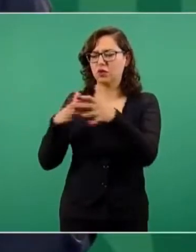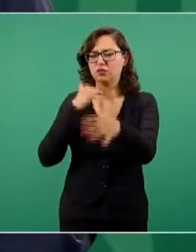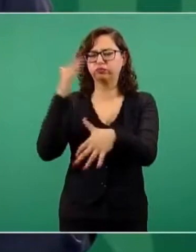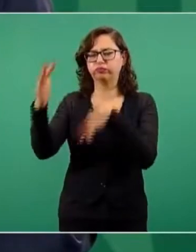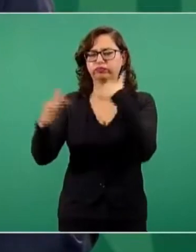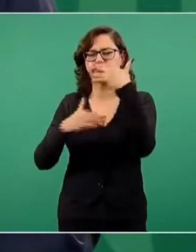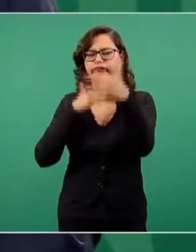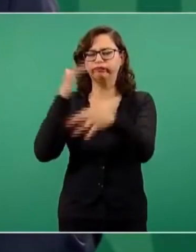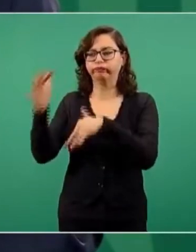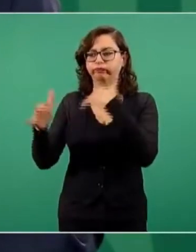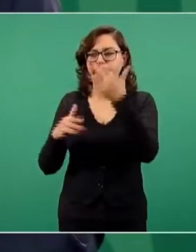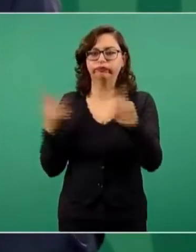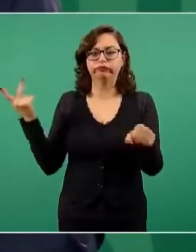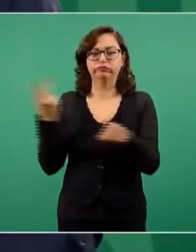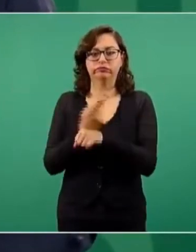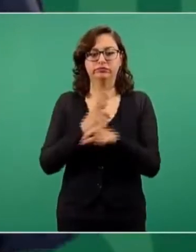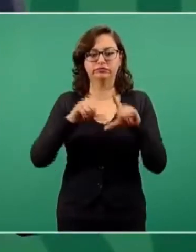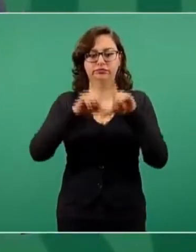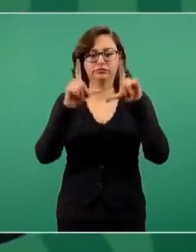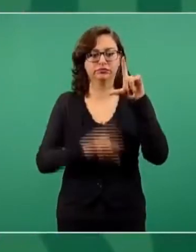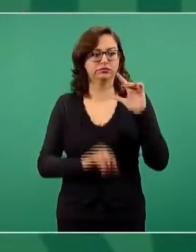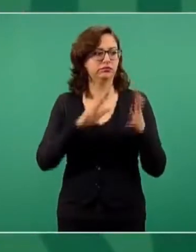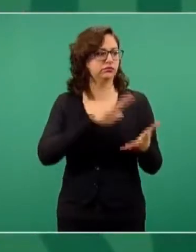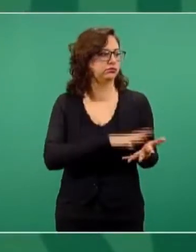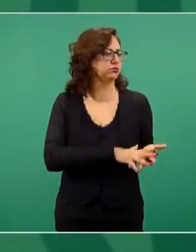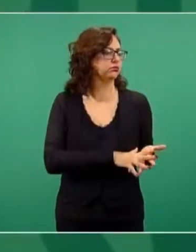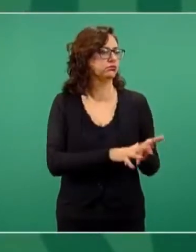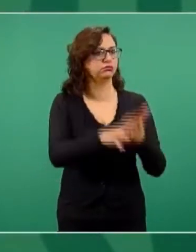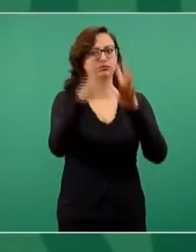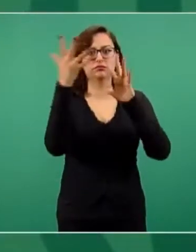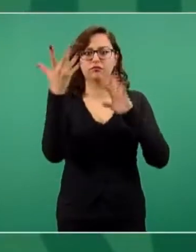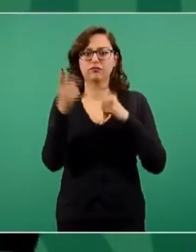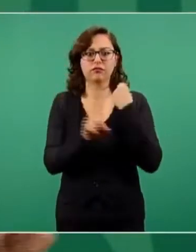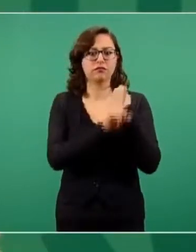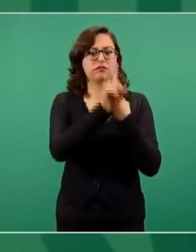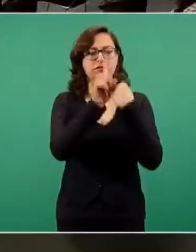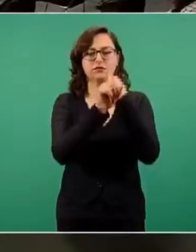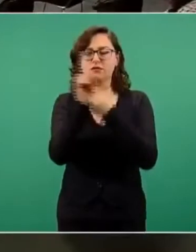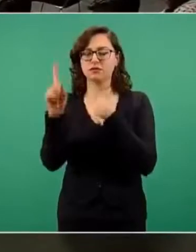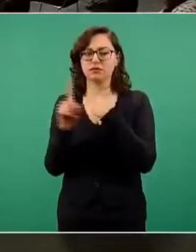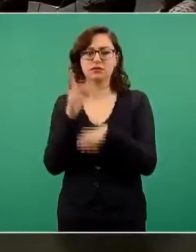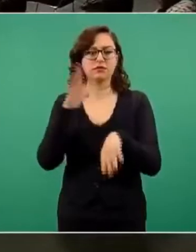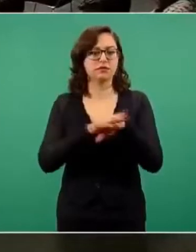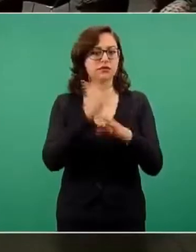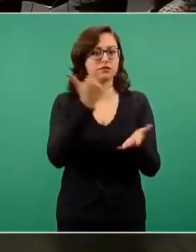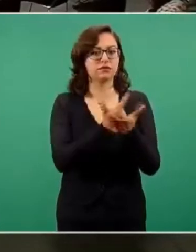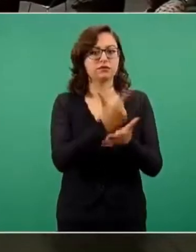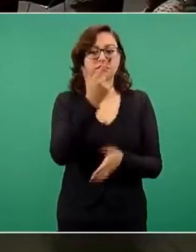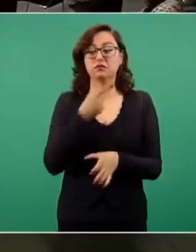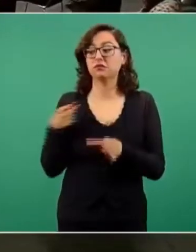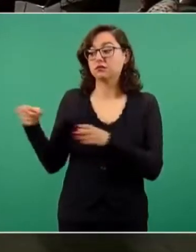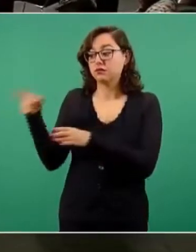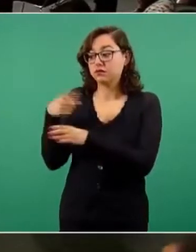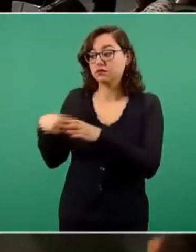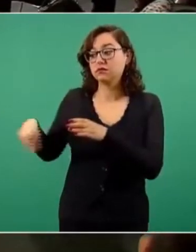porque este grupo en vez de atender al pueblo se dedicó a robar.